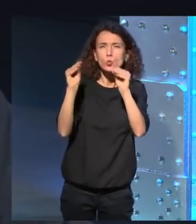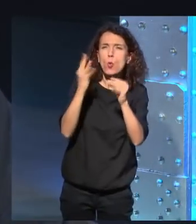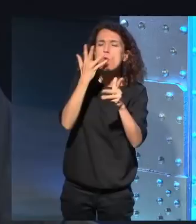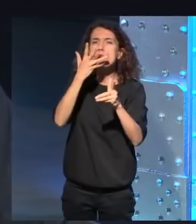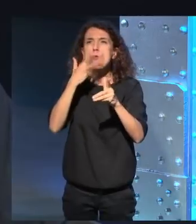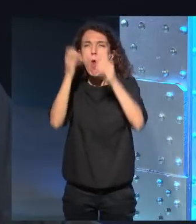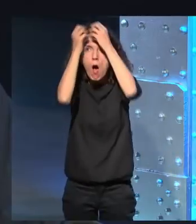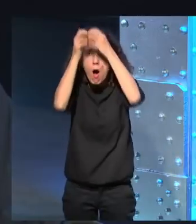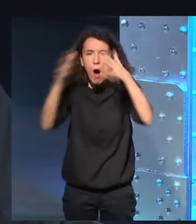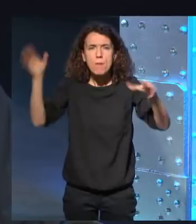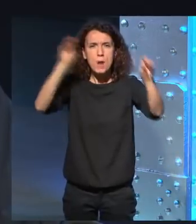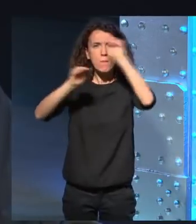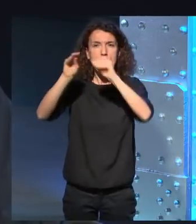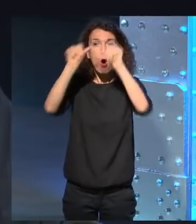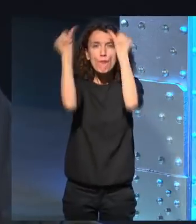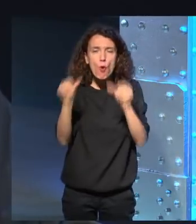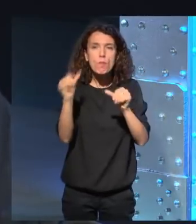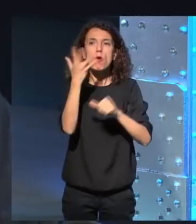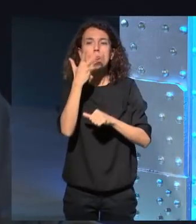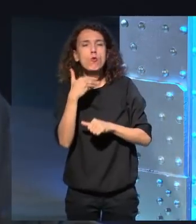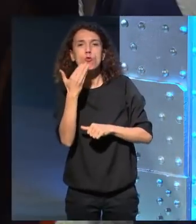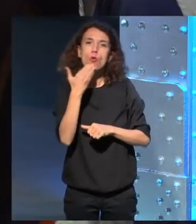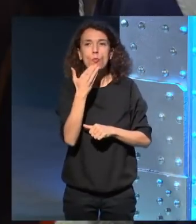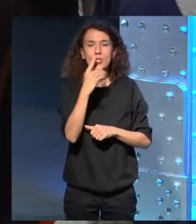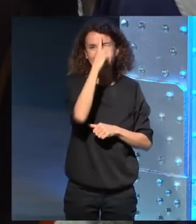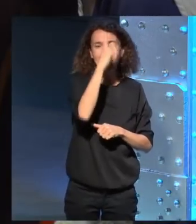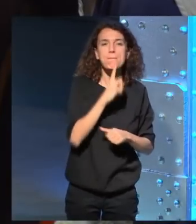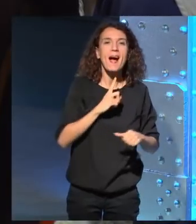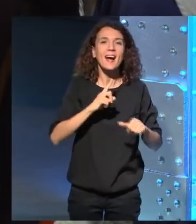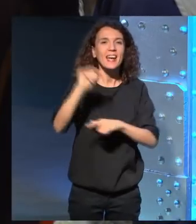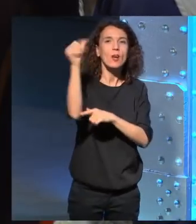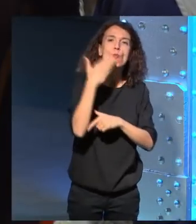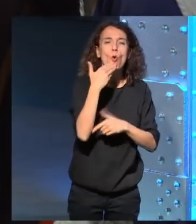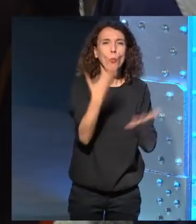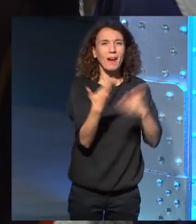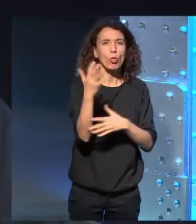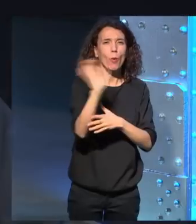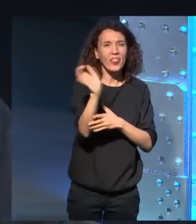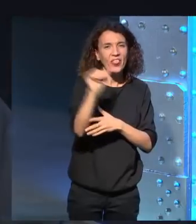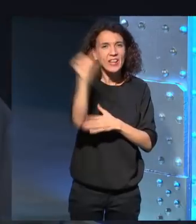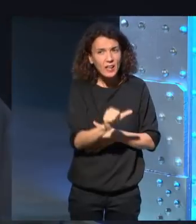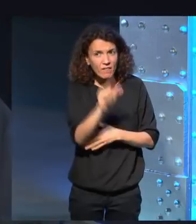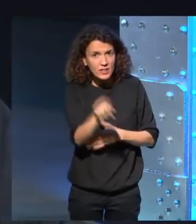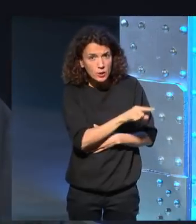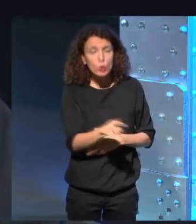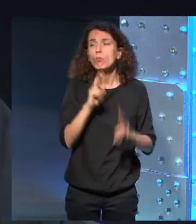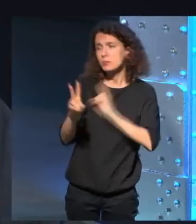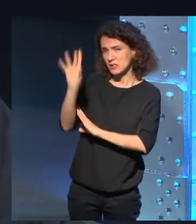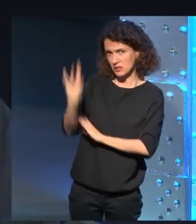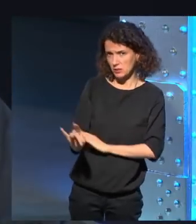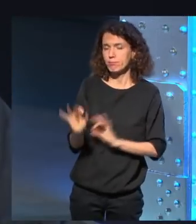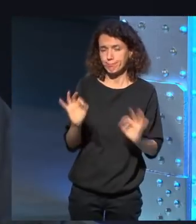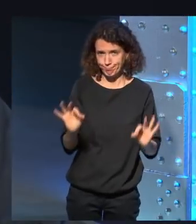en formas y colores como si fueran imágenes cinematográficas también sí más bien cinematográficas efectivamente